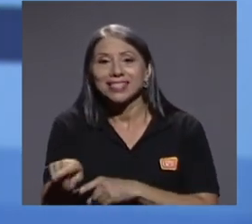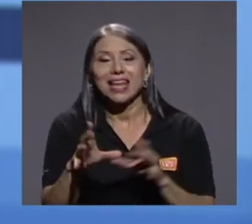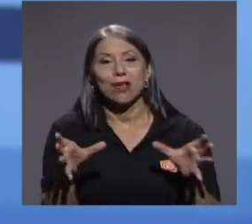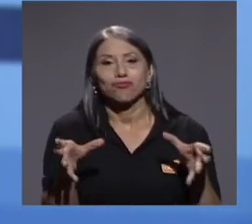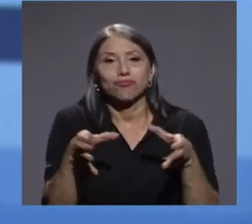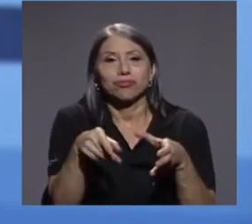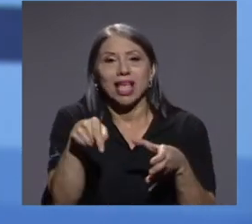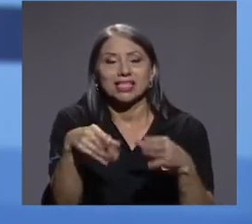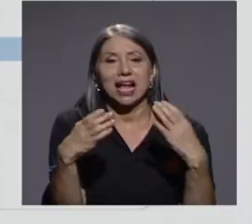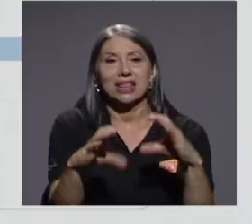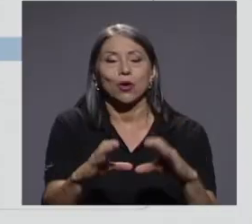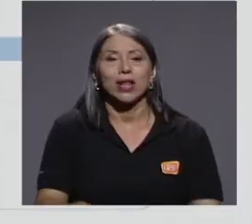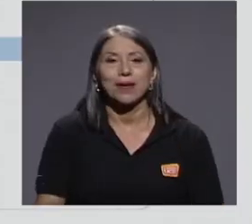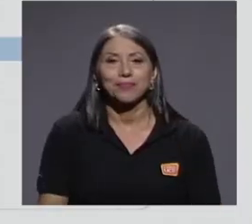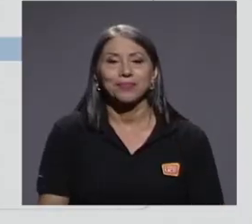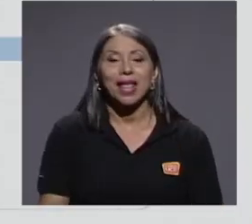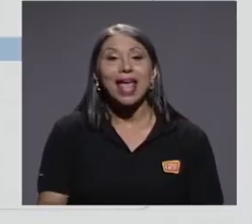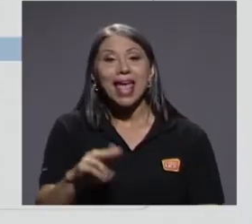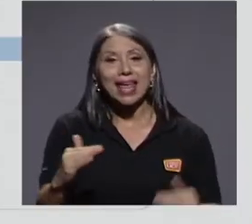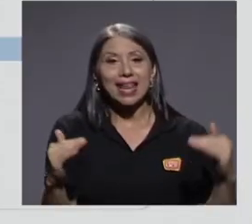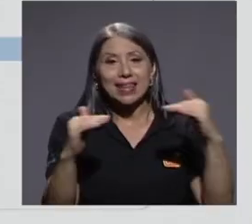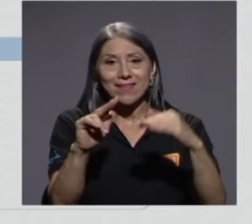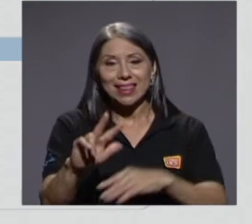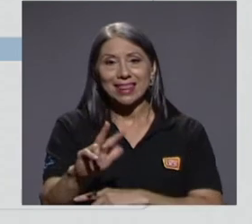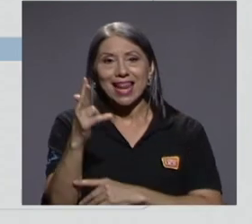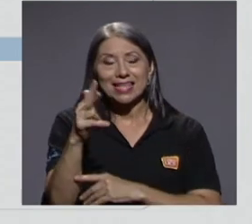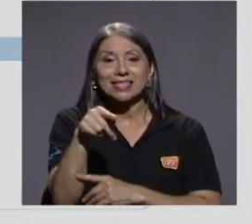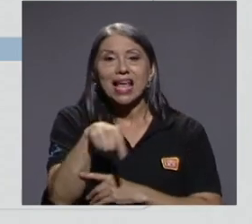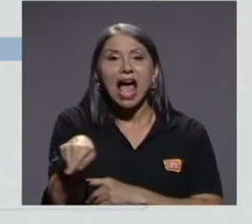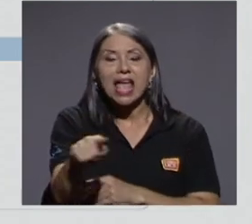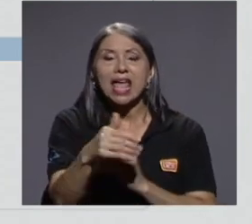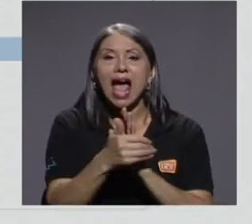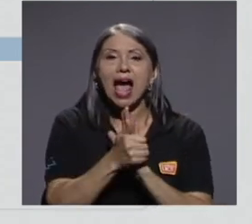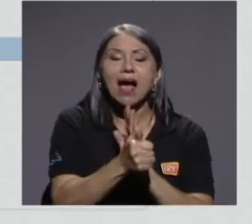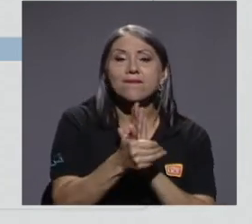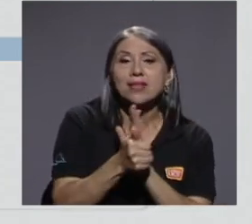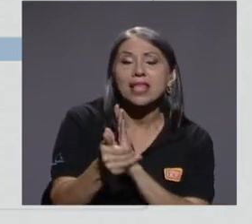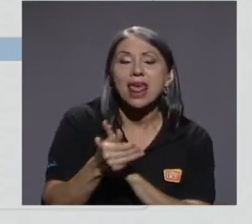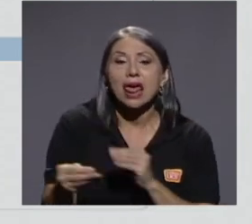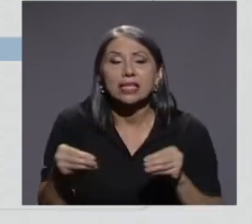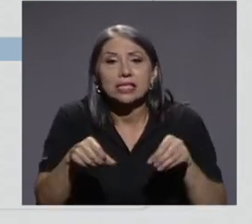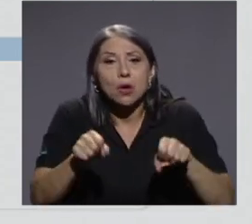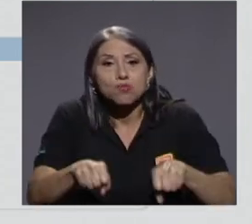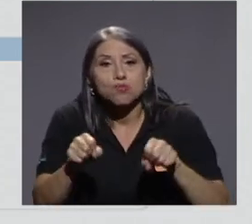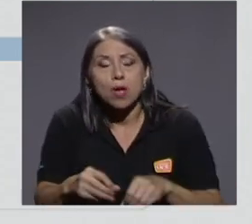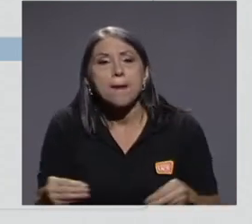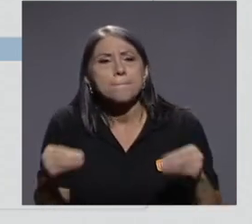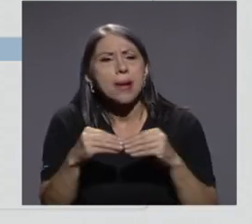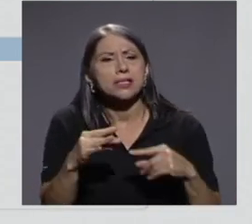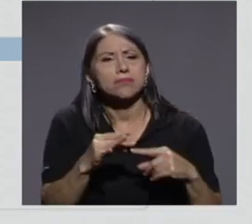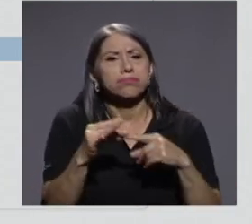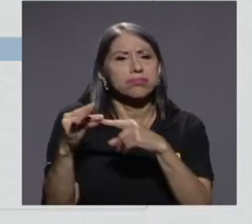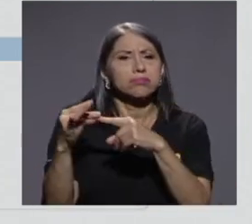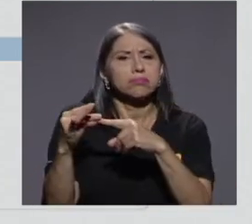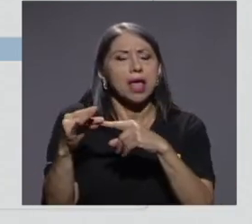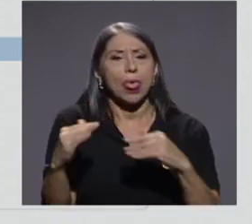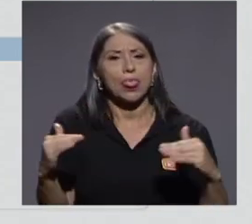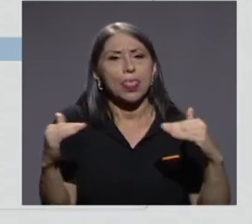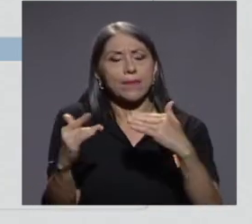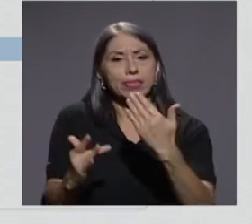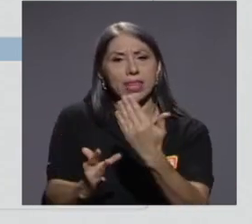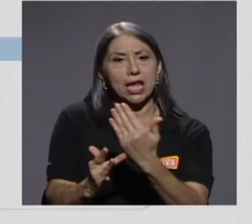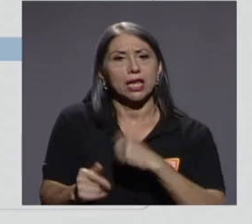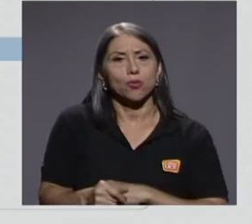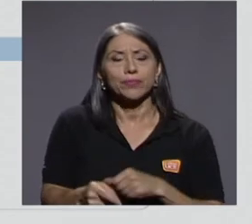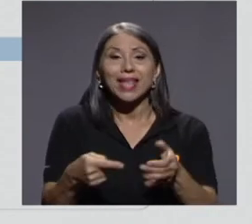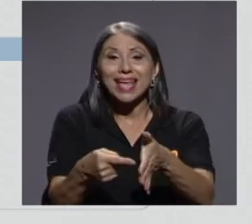En el tercer nivel lo que vamos a tener son habilidades y destrezas más especializadas de carácter técnico que nos